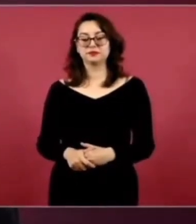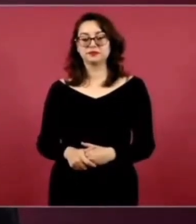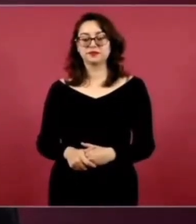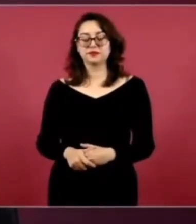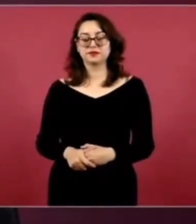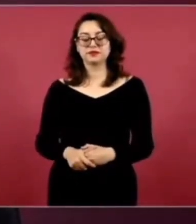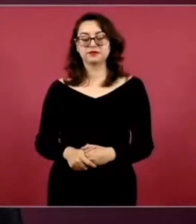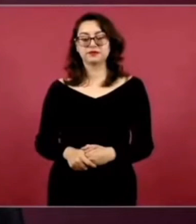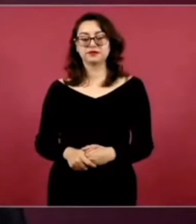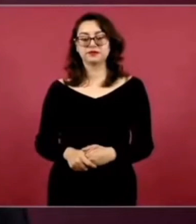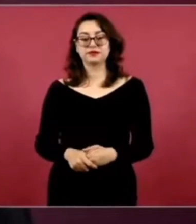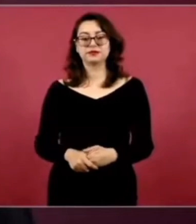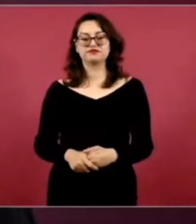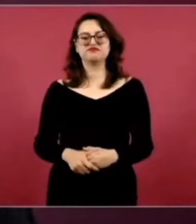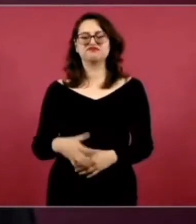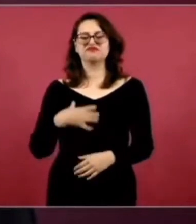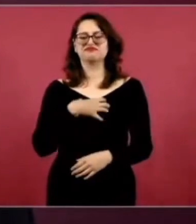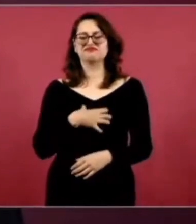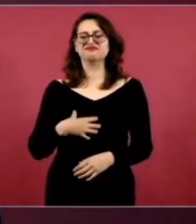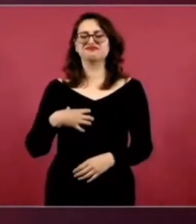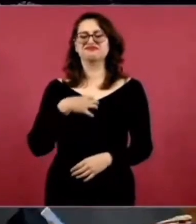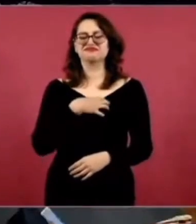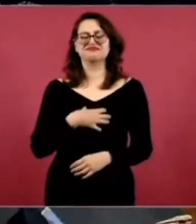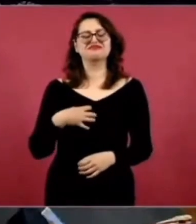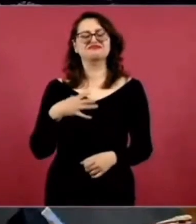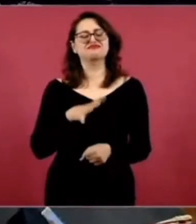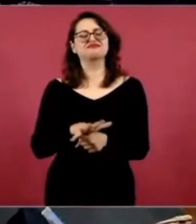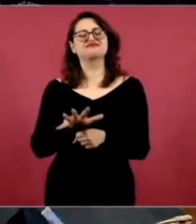Entonces, estoy contento.